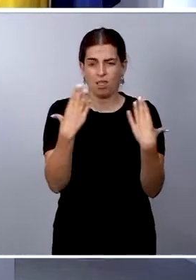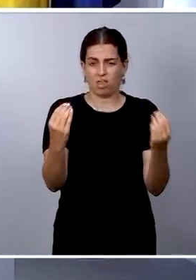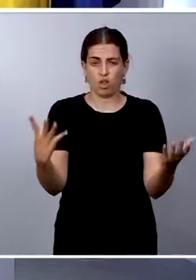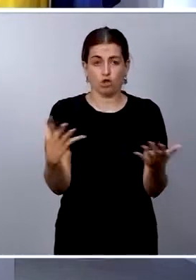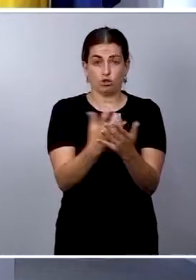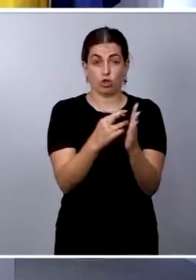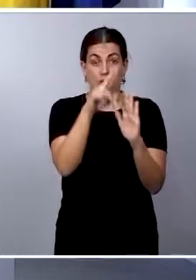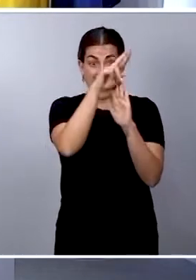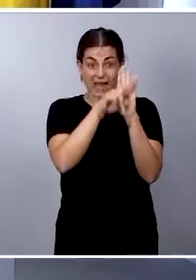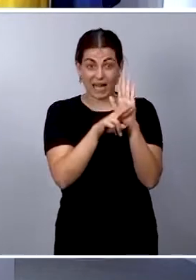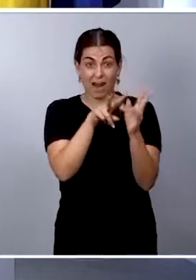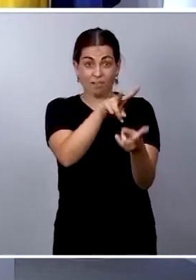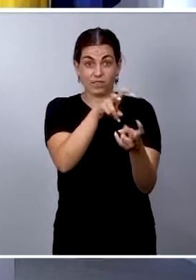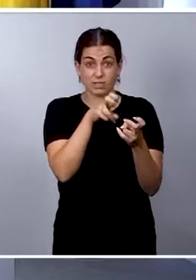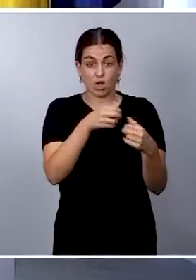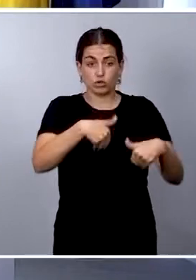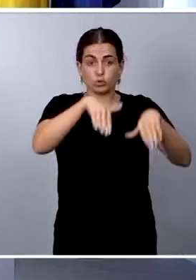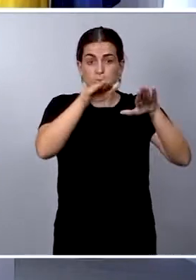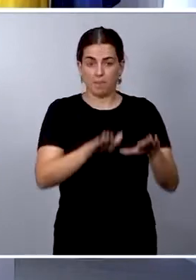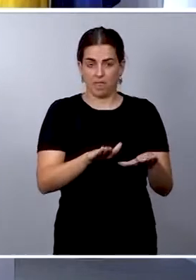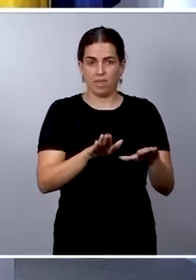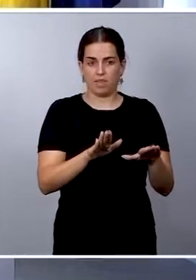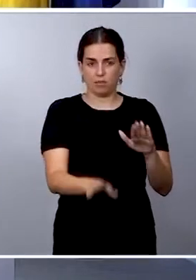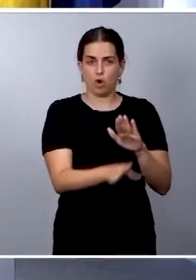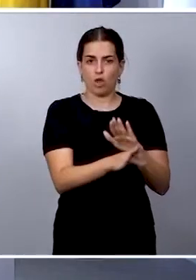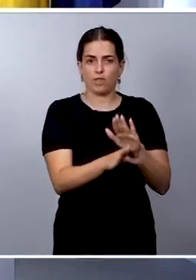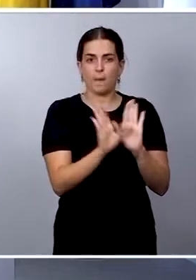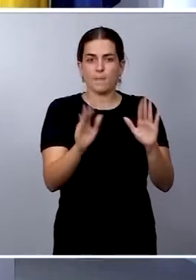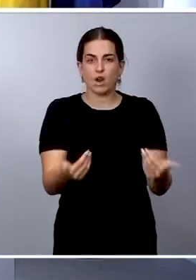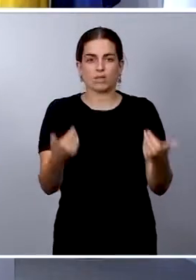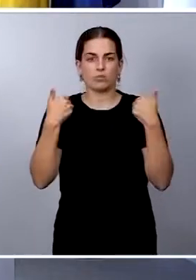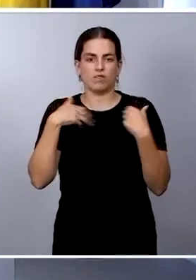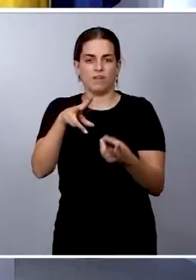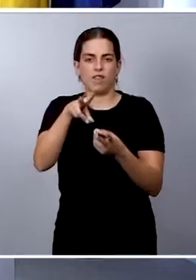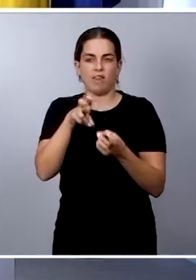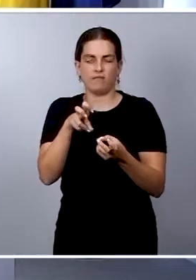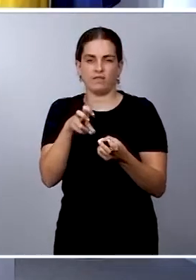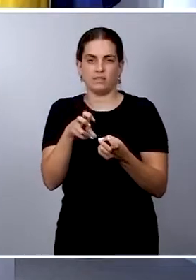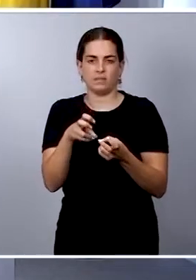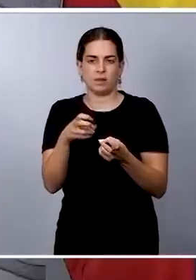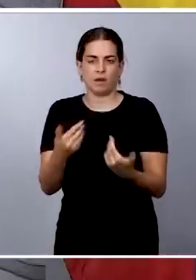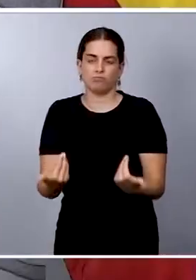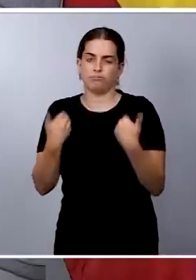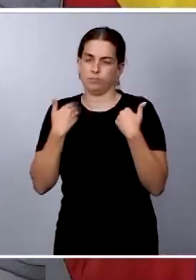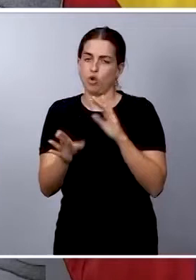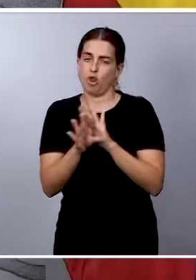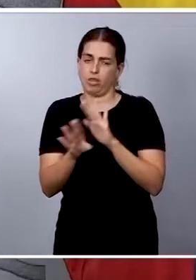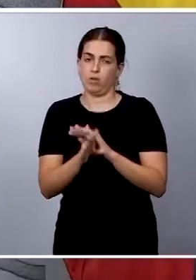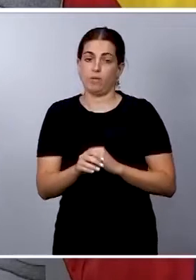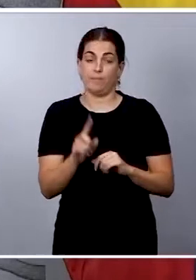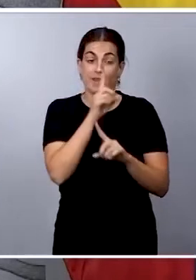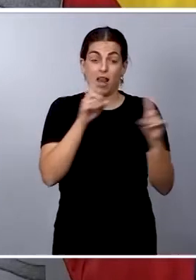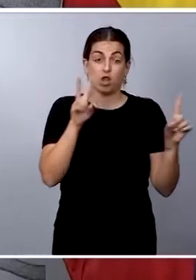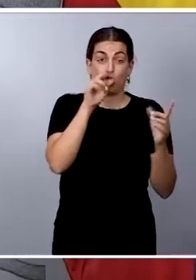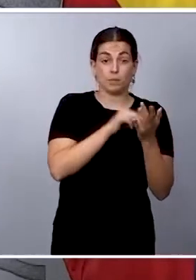salida para la elaboración de las últimas cuentas públicas de esta legislatura, que tienen como objetivo consolidar el crecimiento económico y la